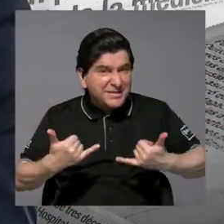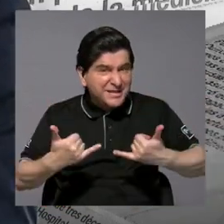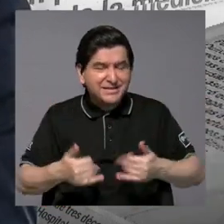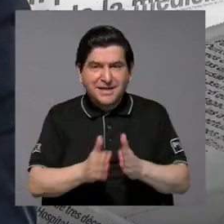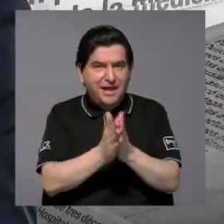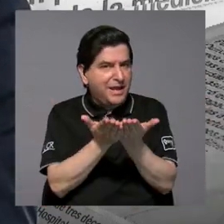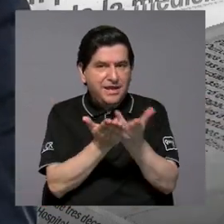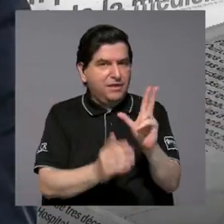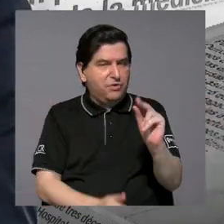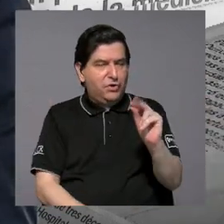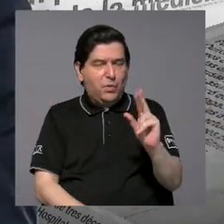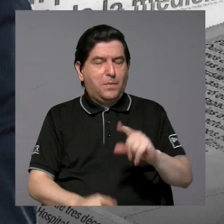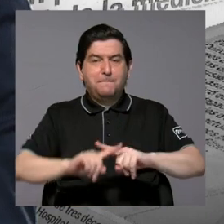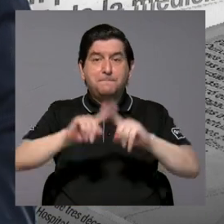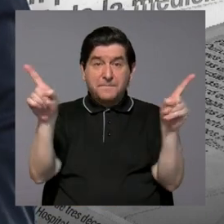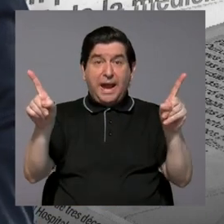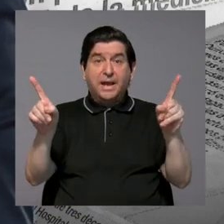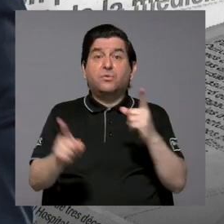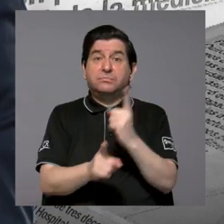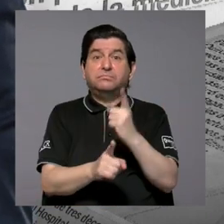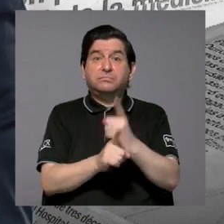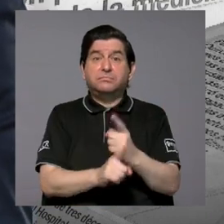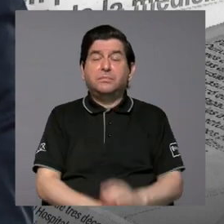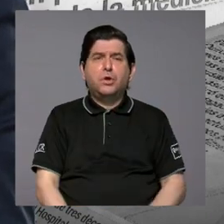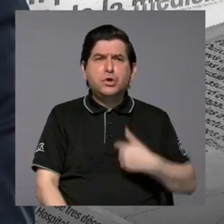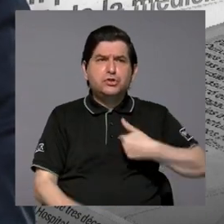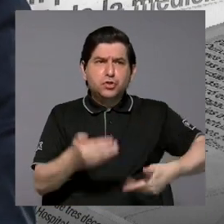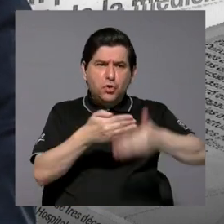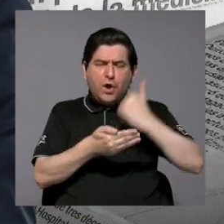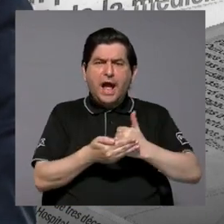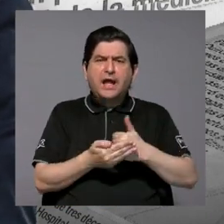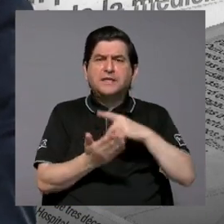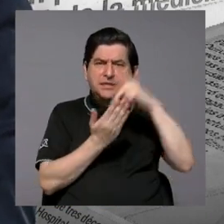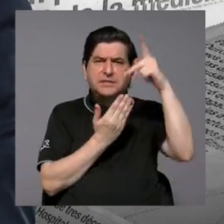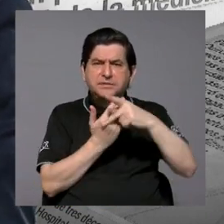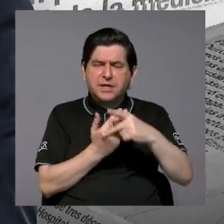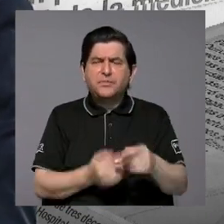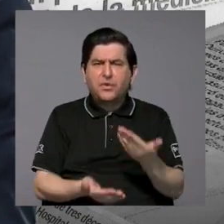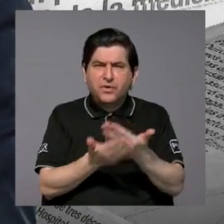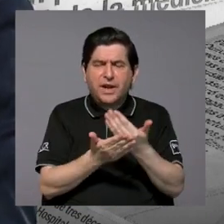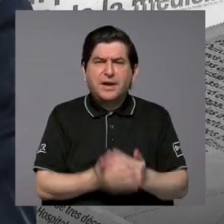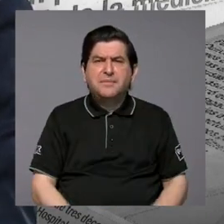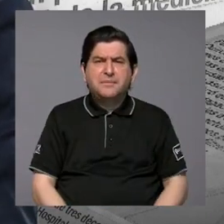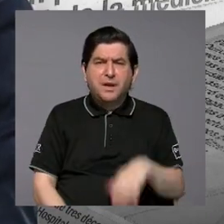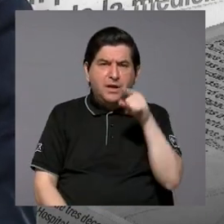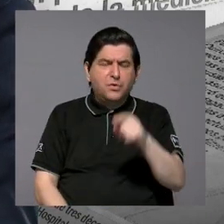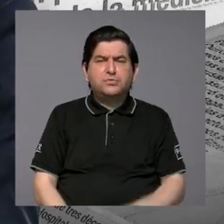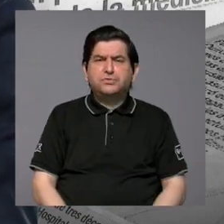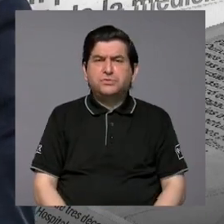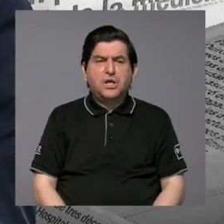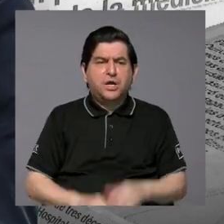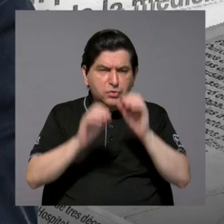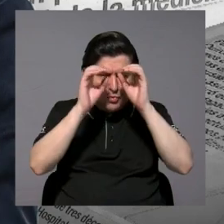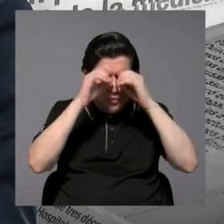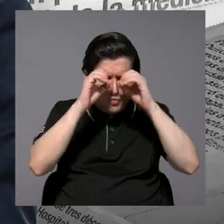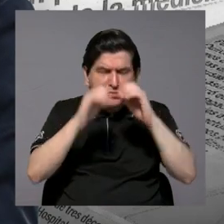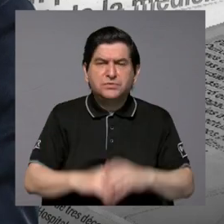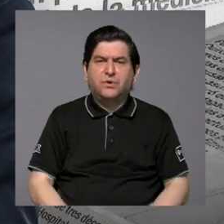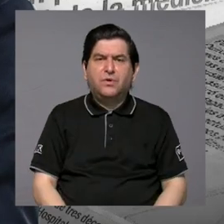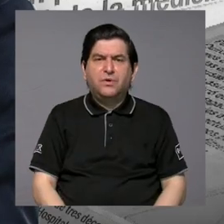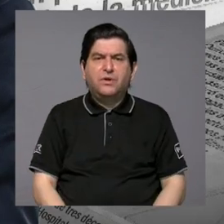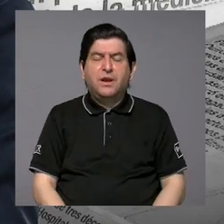lo tenemos disponible, pero efectivamente, y verifique antes del programa, ¿verdad? Ustedes en el buscador de su preferencia ponen